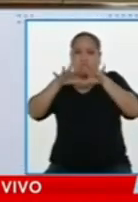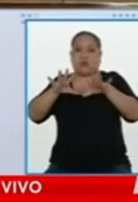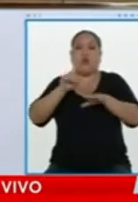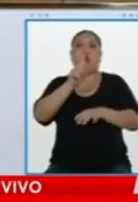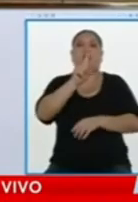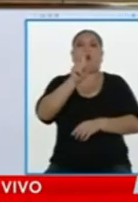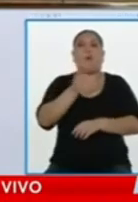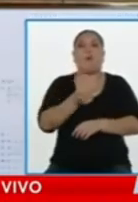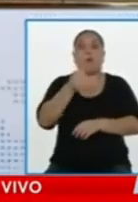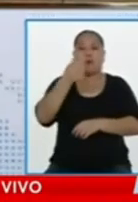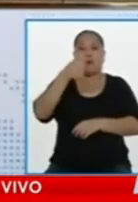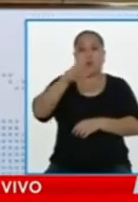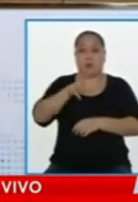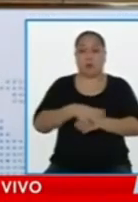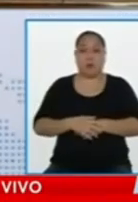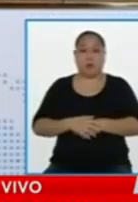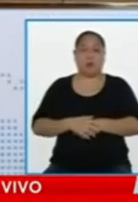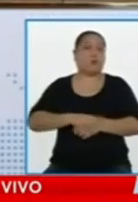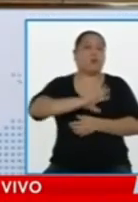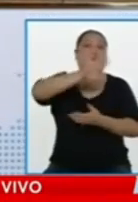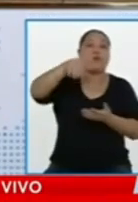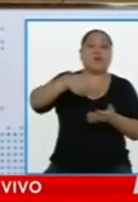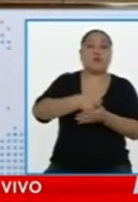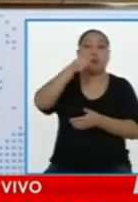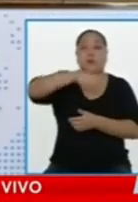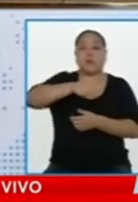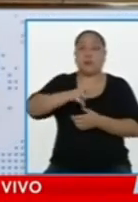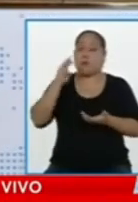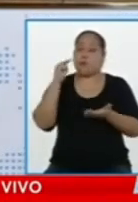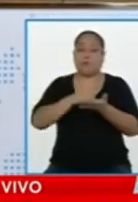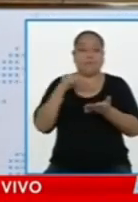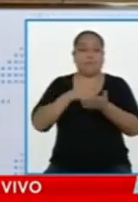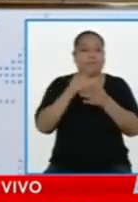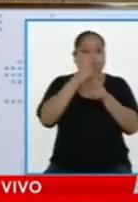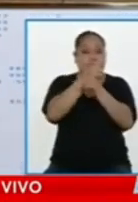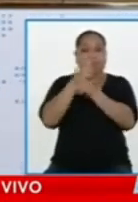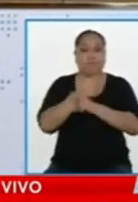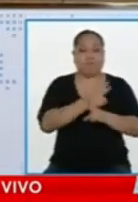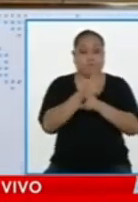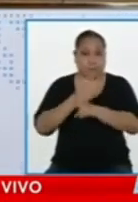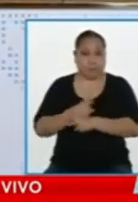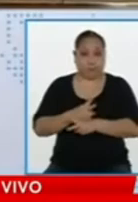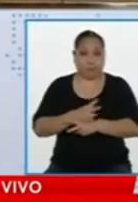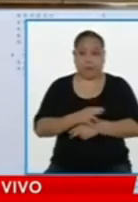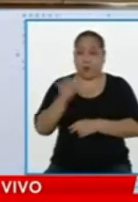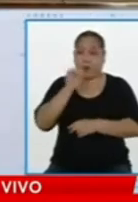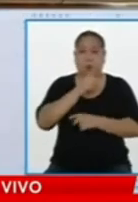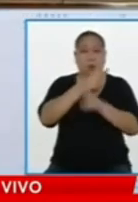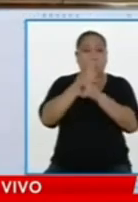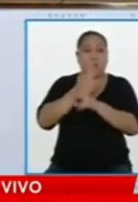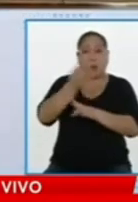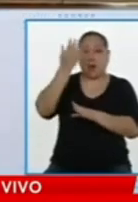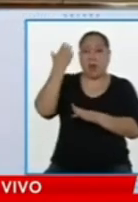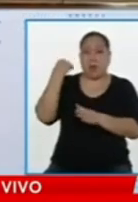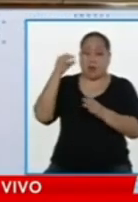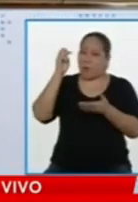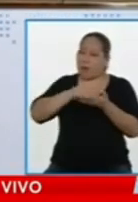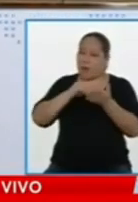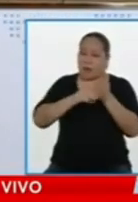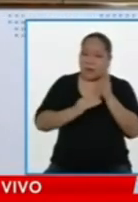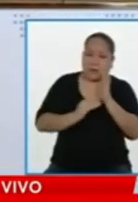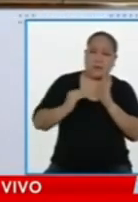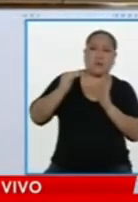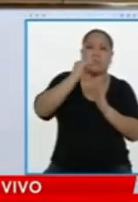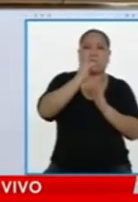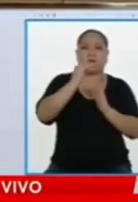creer que se están preocupados por nosotros repitiendo algo que no sirve para nada. Como